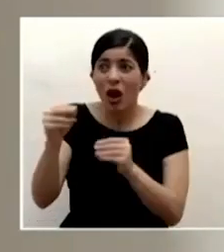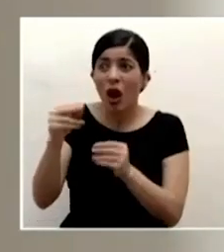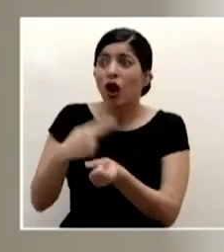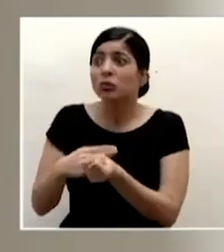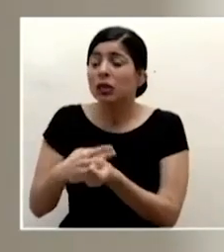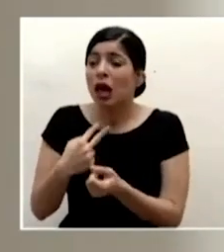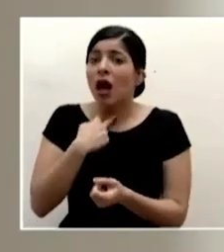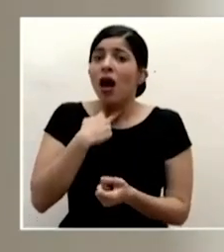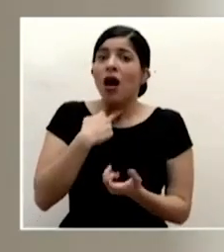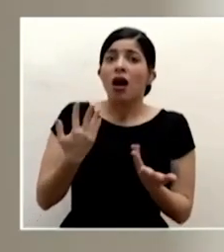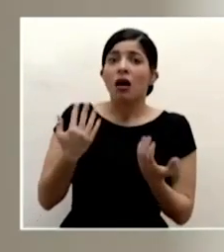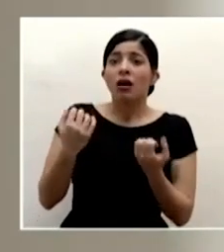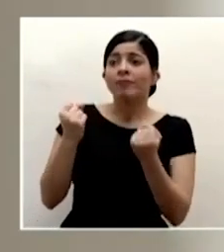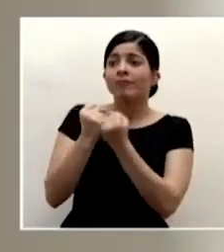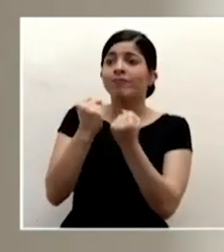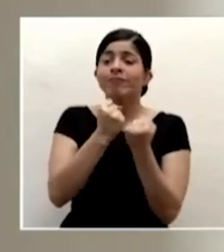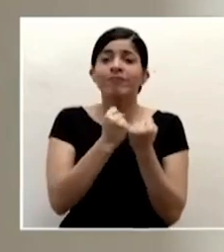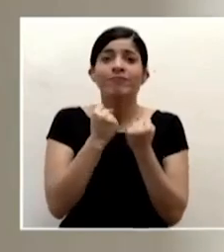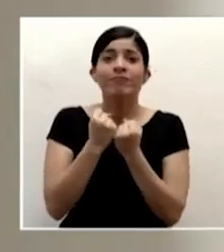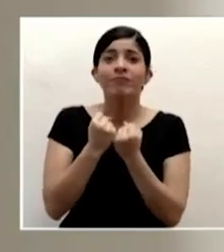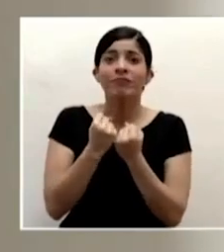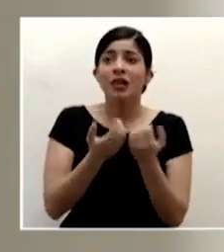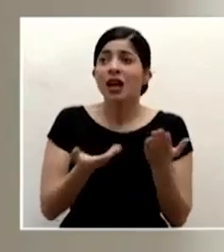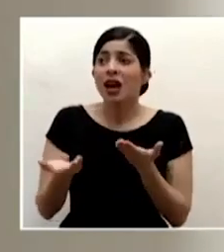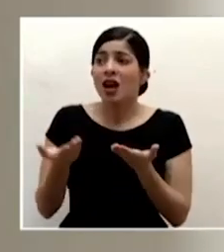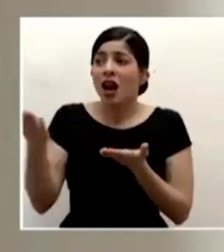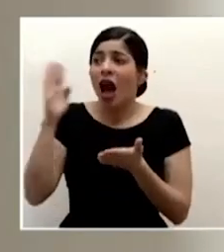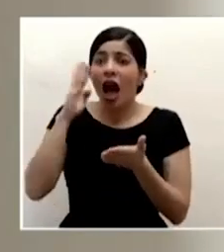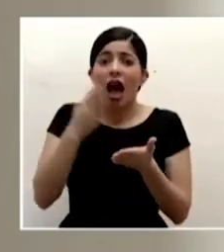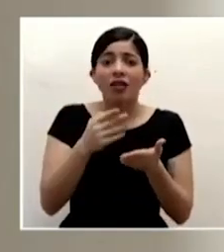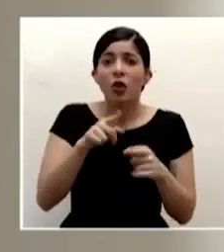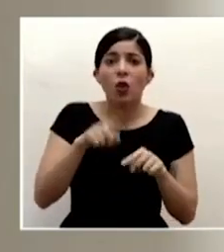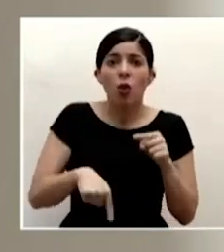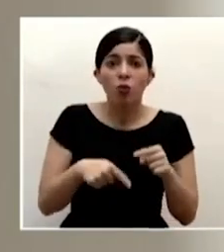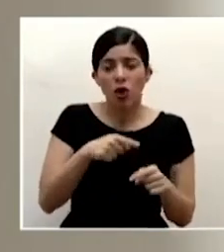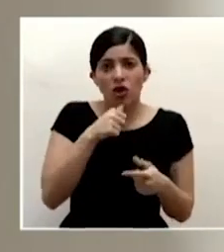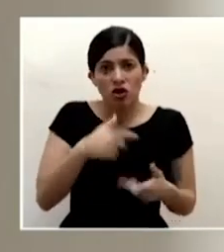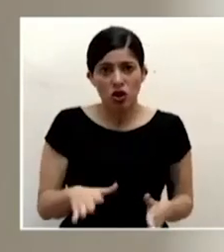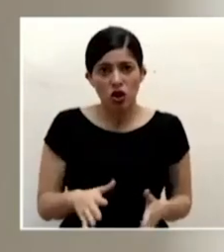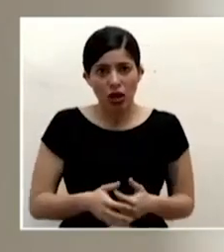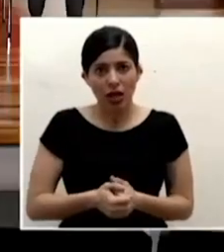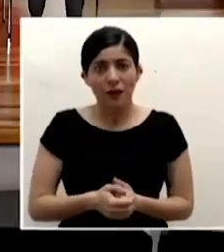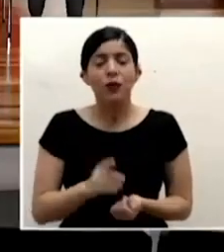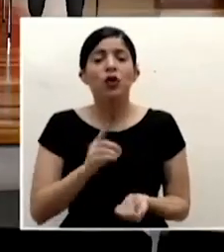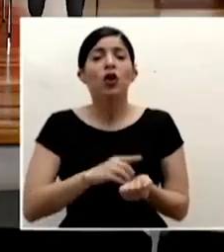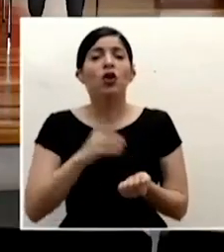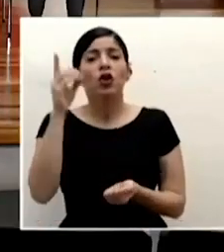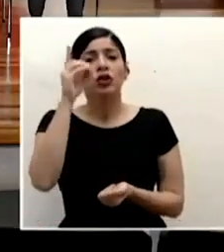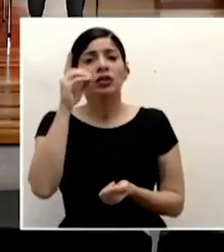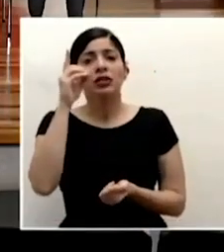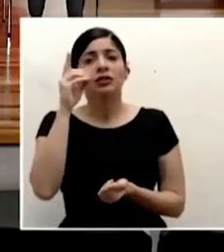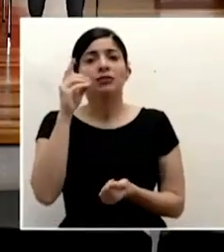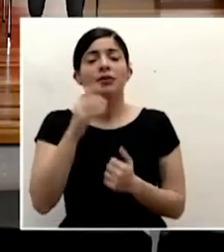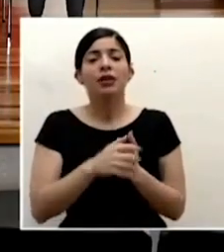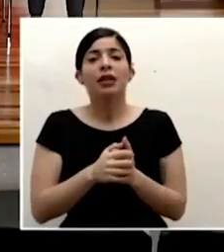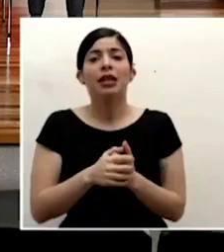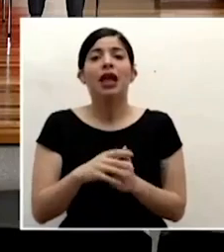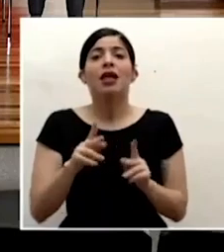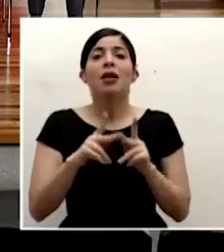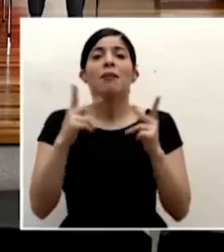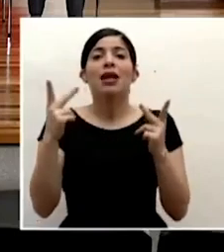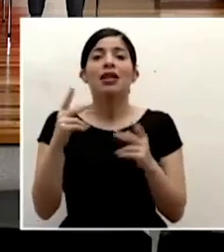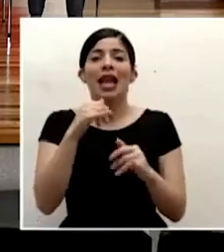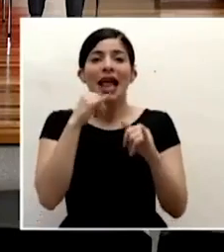y que no tengan la posibilidad de que se les dé la atención que requieren doctor salas del diario extra y cero y